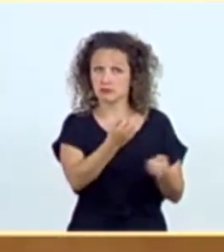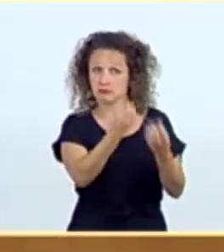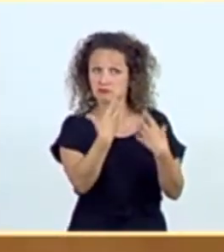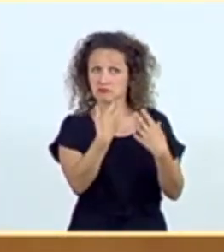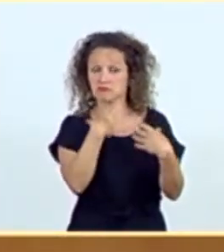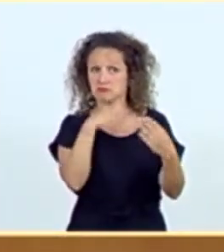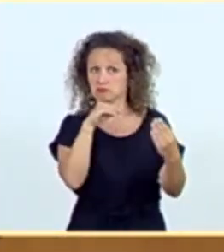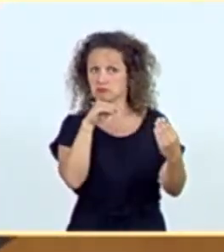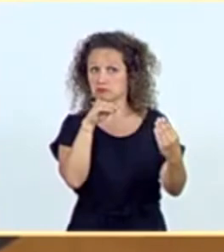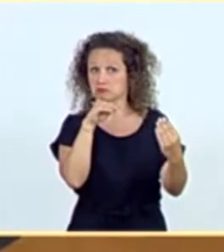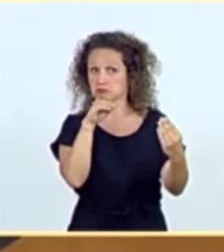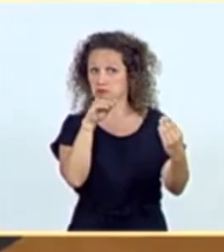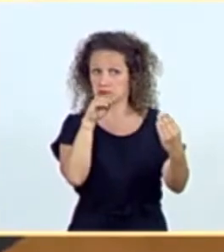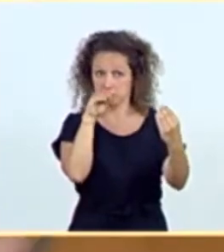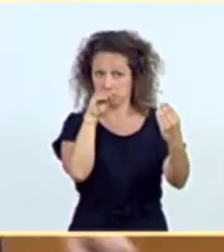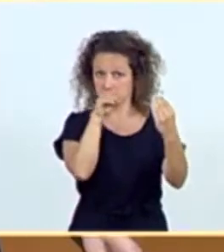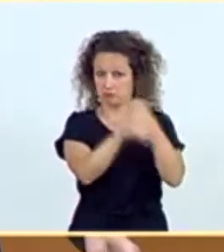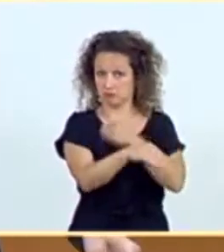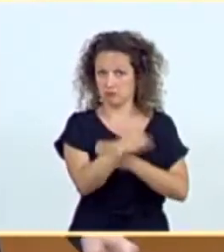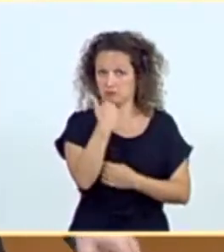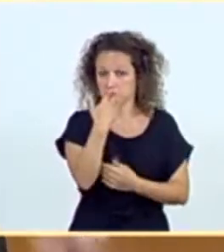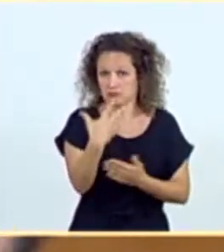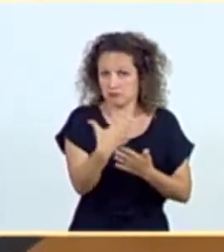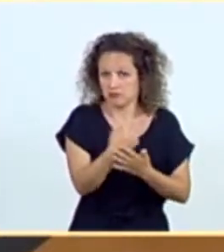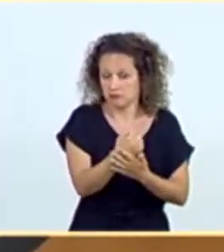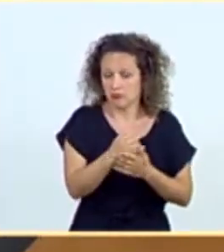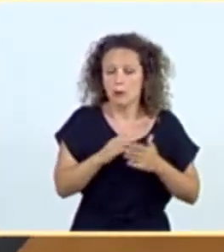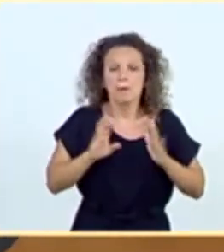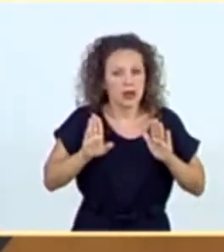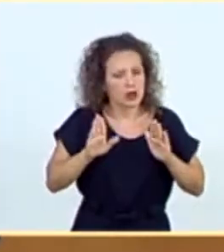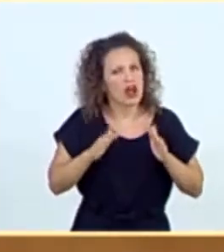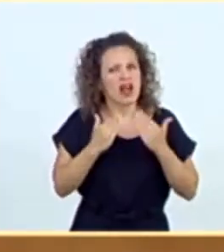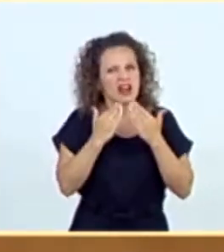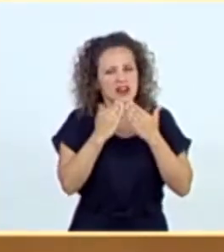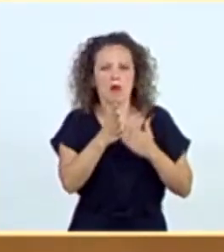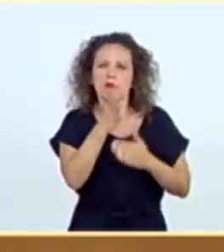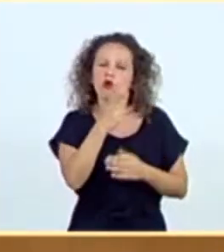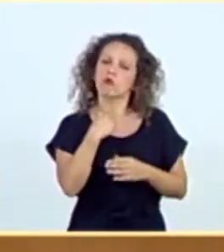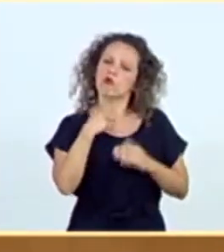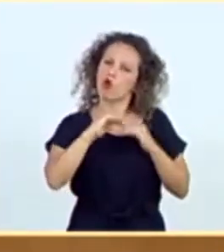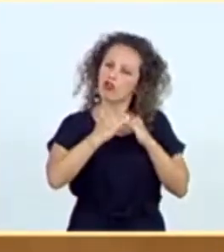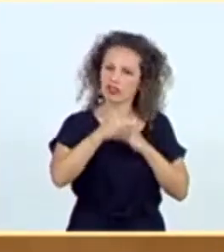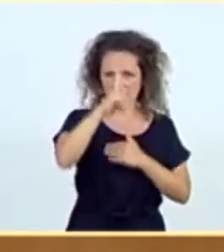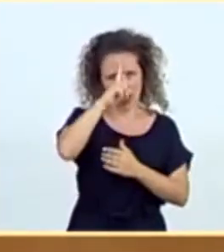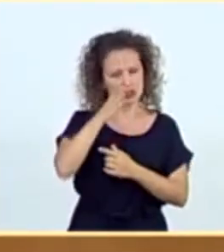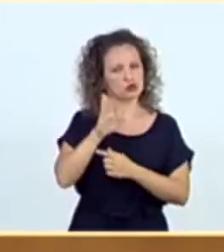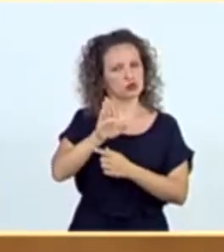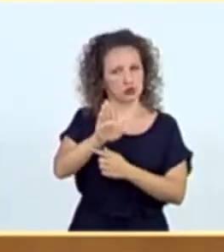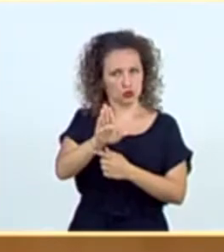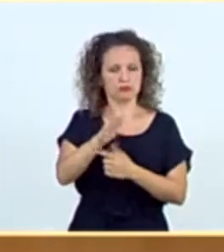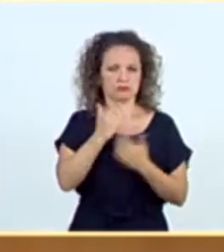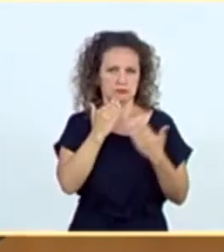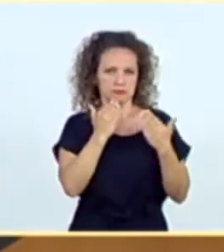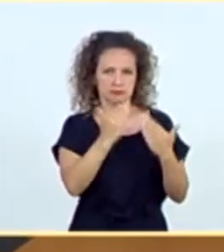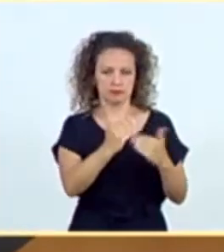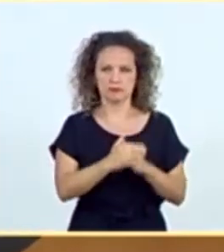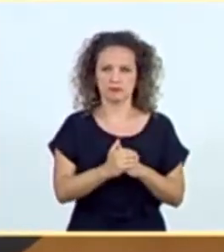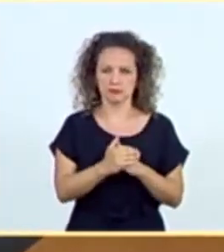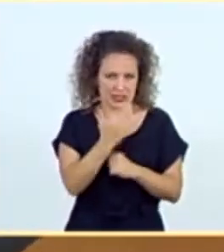o muy buena parte del contenido de su interpelación, pero le quiero agradecer el tono y la actitud de la misma. Se lo quiero agradecer sinceramente.